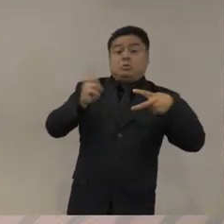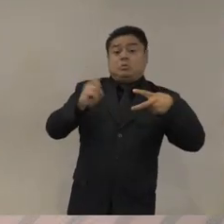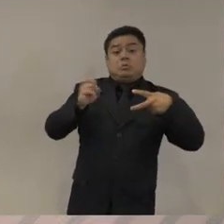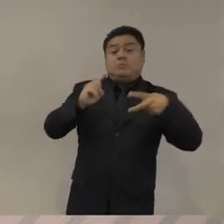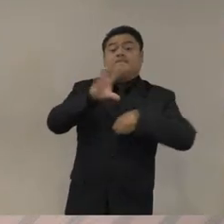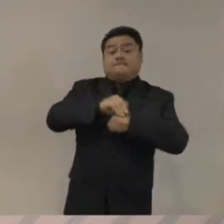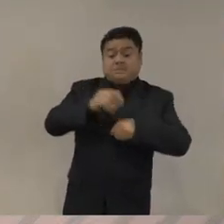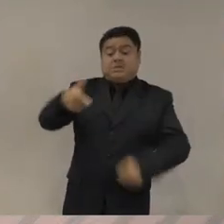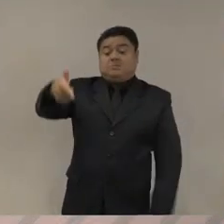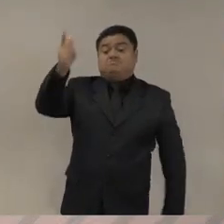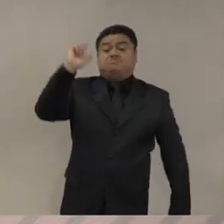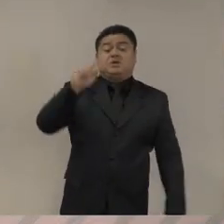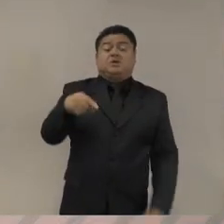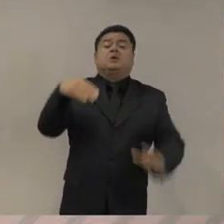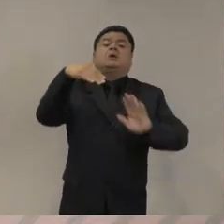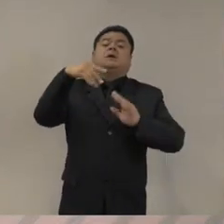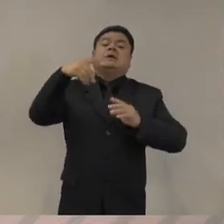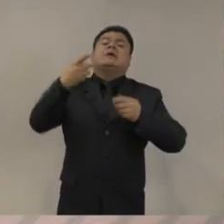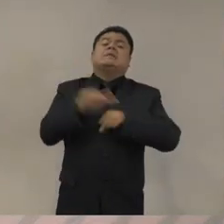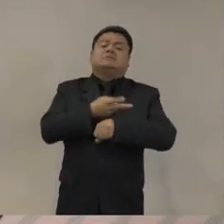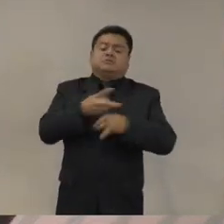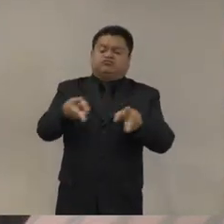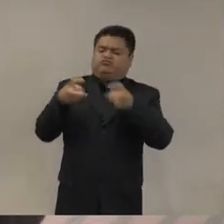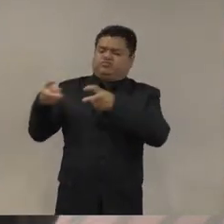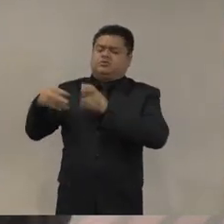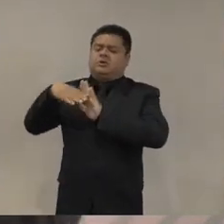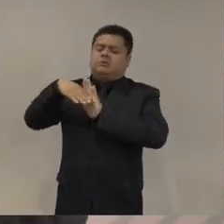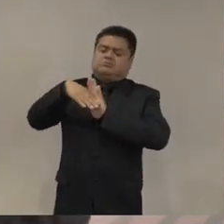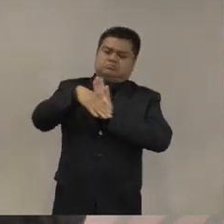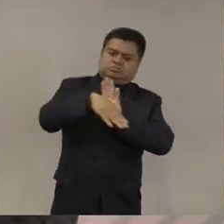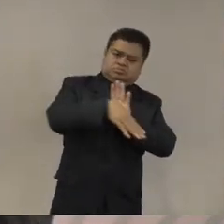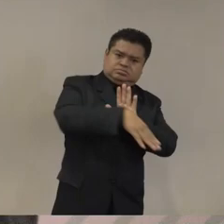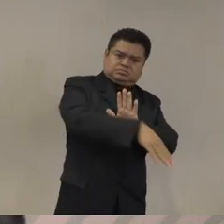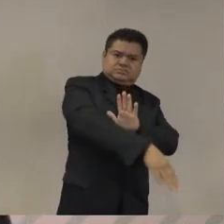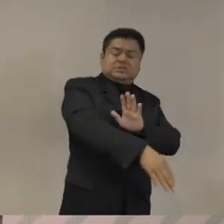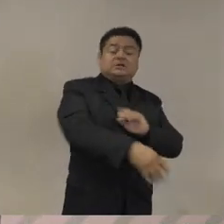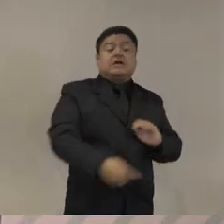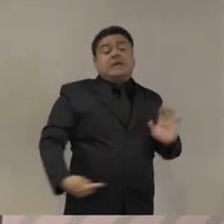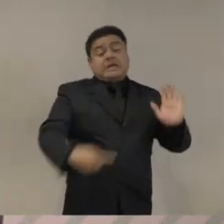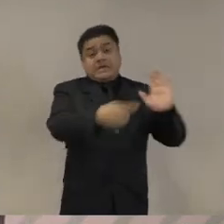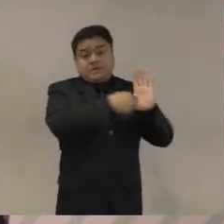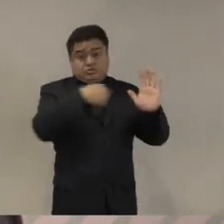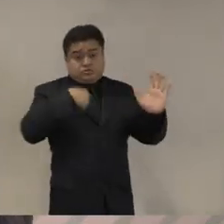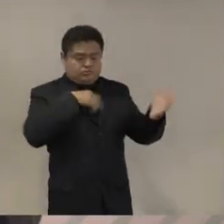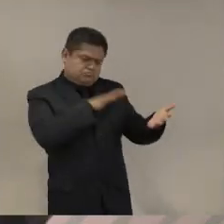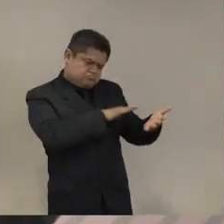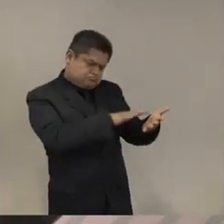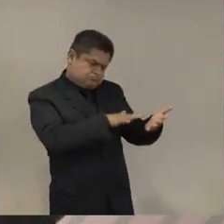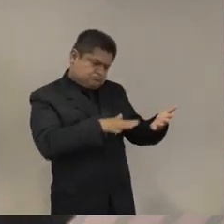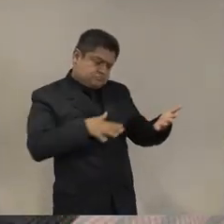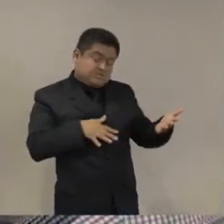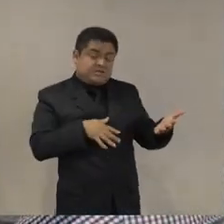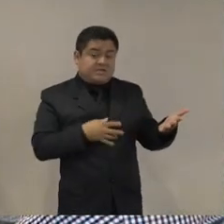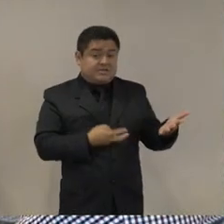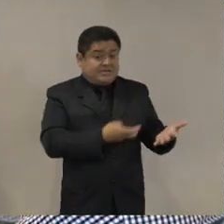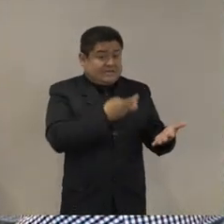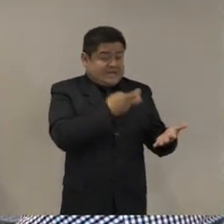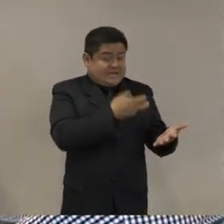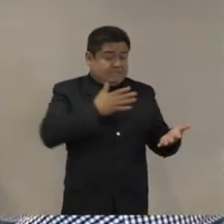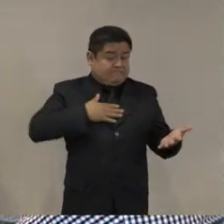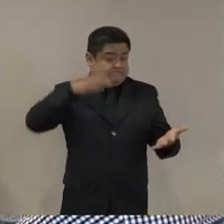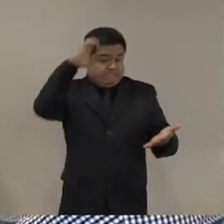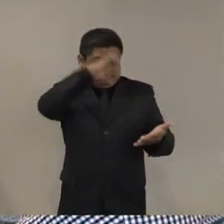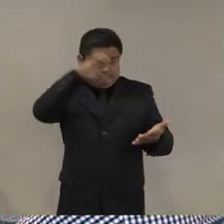es una narrativa incluso en esas narrativas en mi experiencia